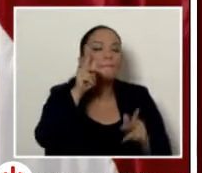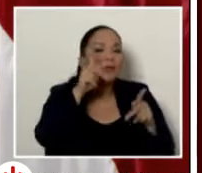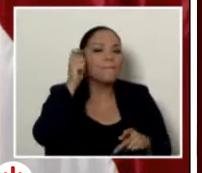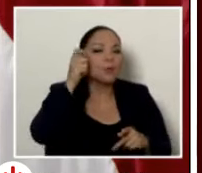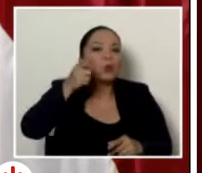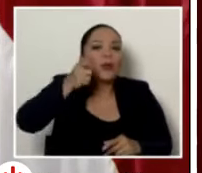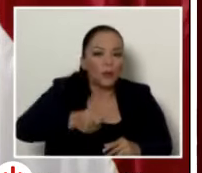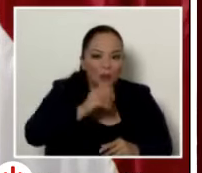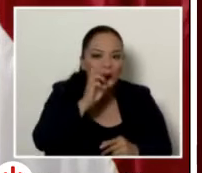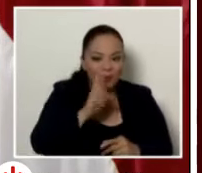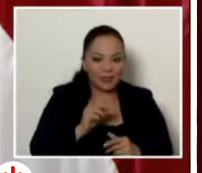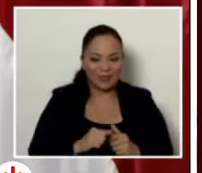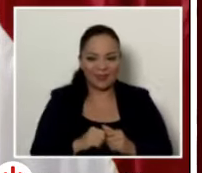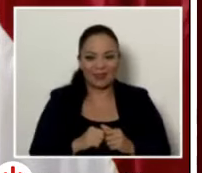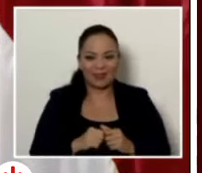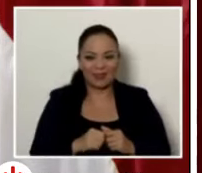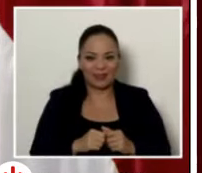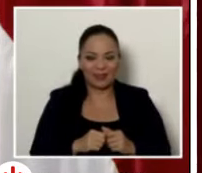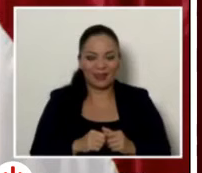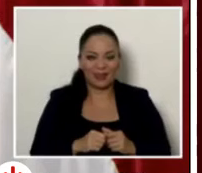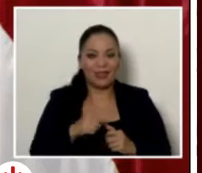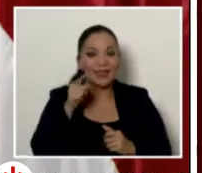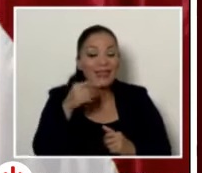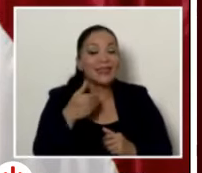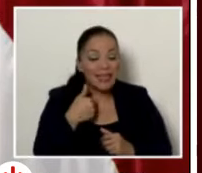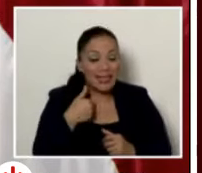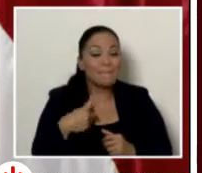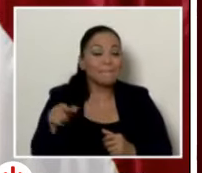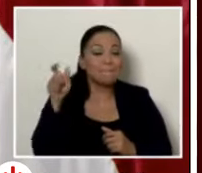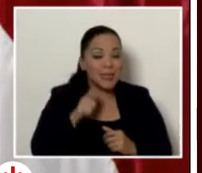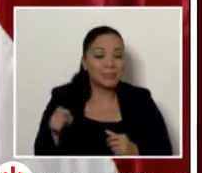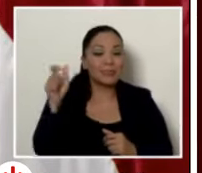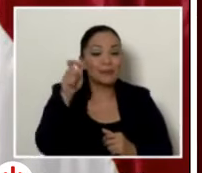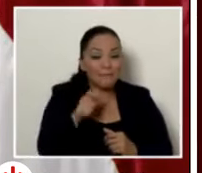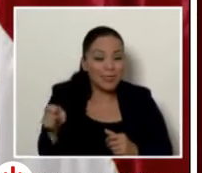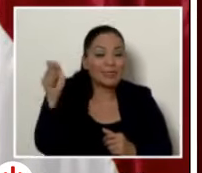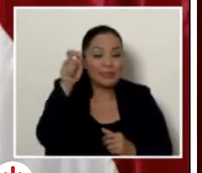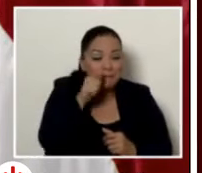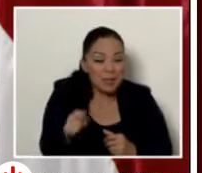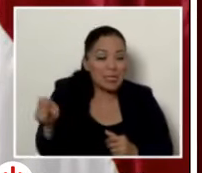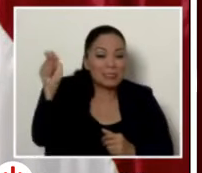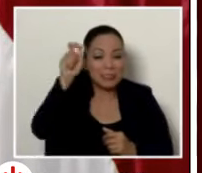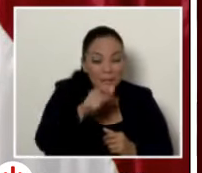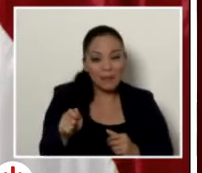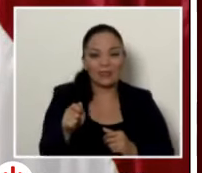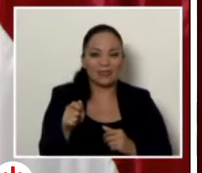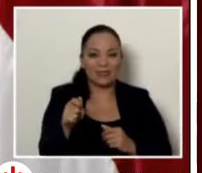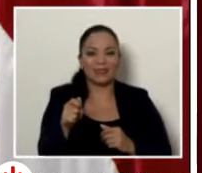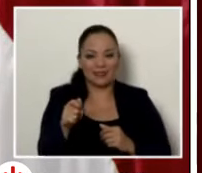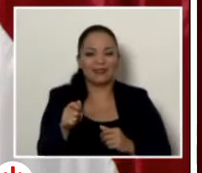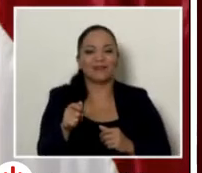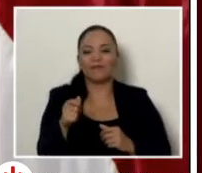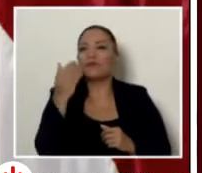la república tiene meses meses meses y ha mandado